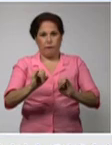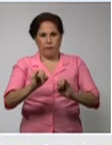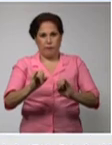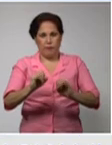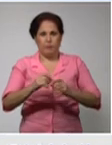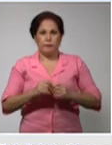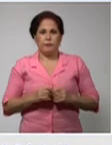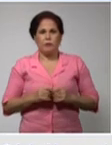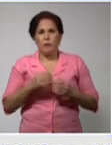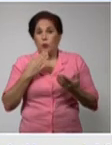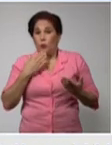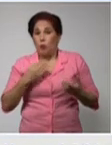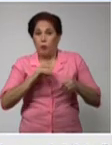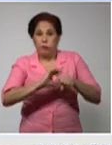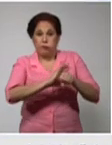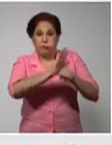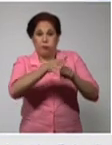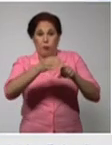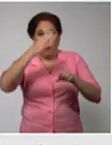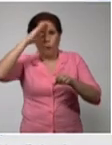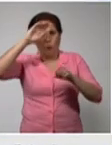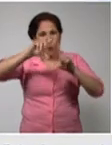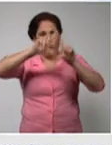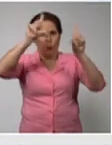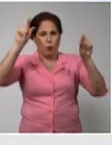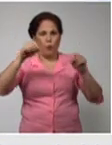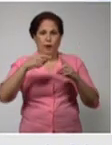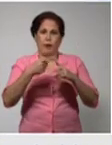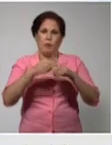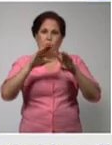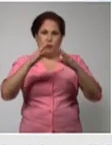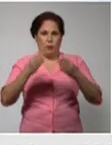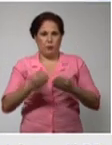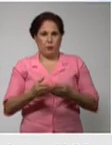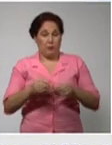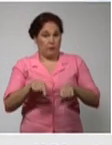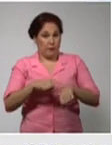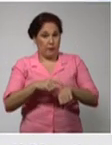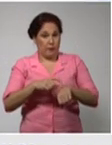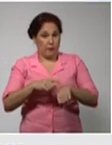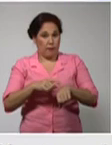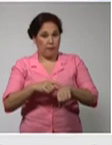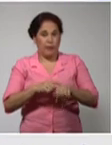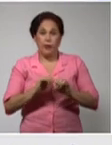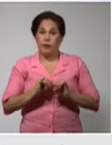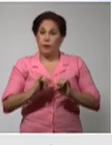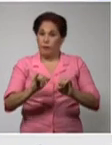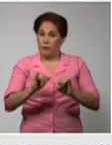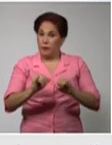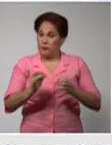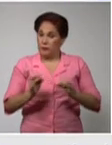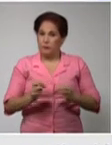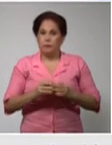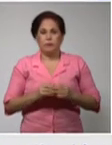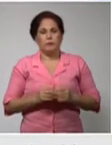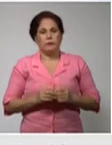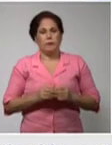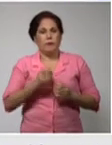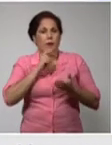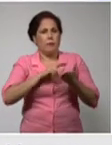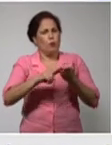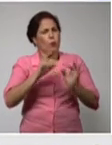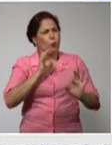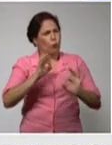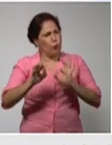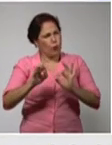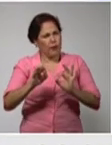del comportamiento de la COVID-19 en Cuba y el resto del mundo y hasta ahora por supuesto dejarles saber siempre nuestro mensaje de prevención el